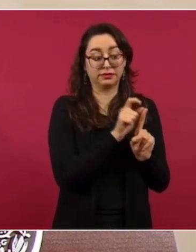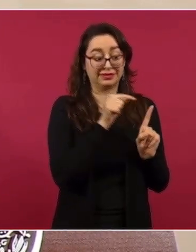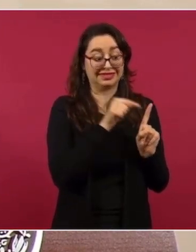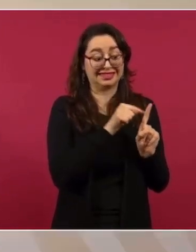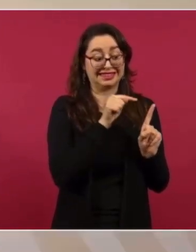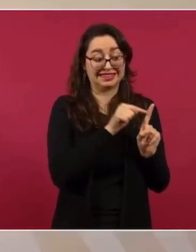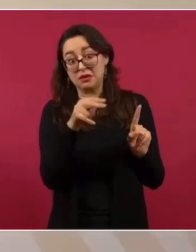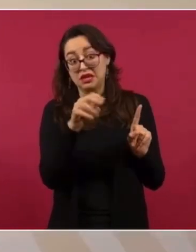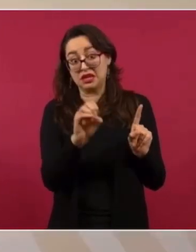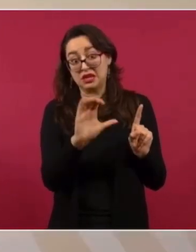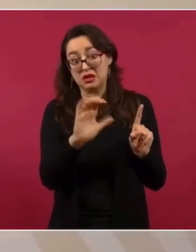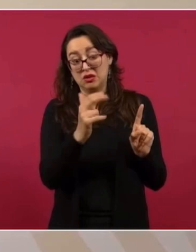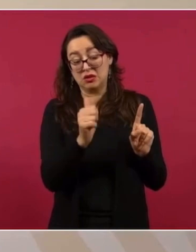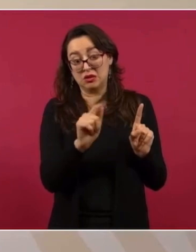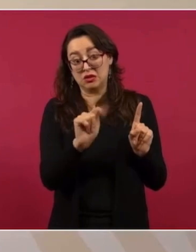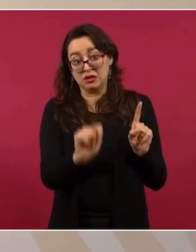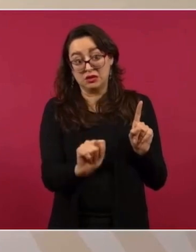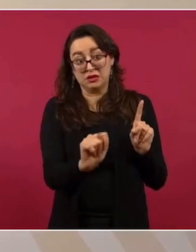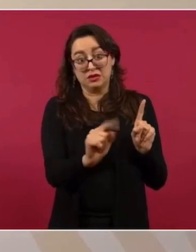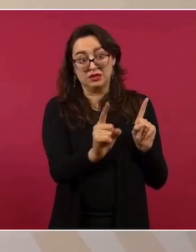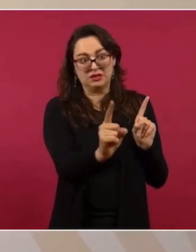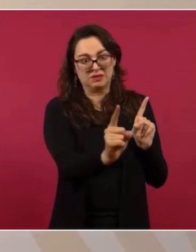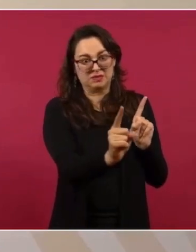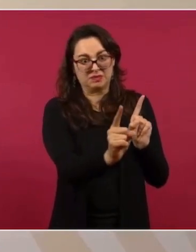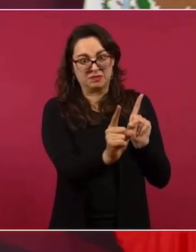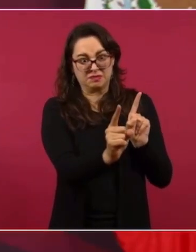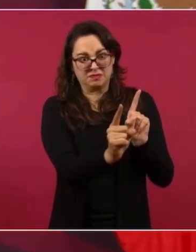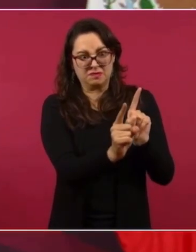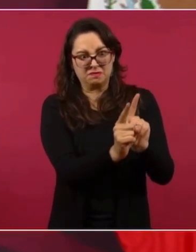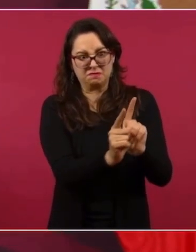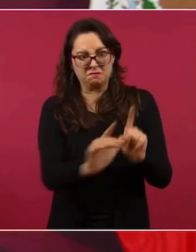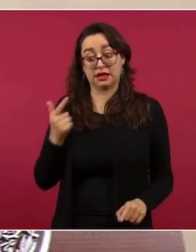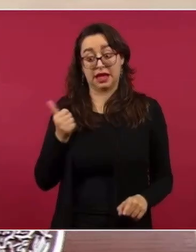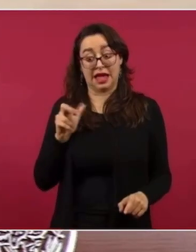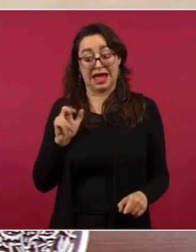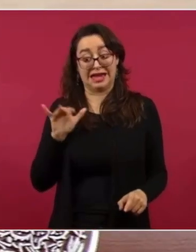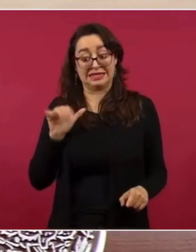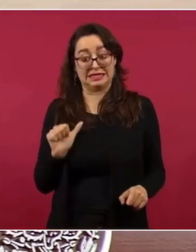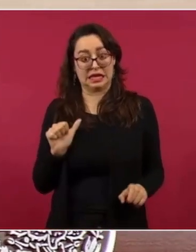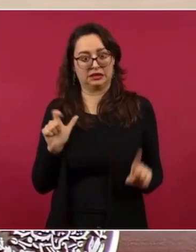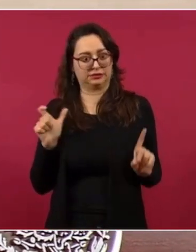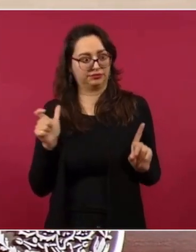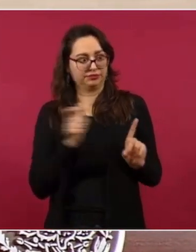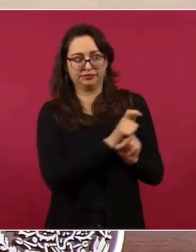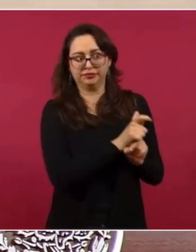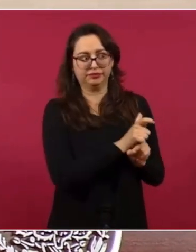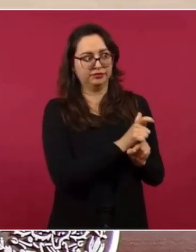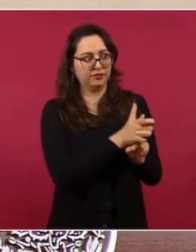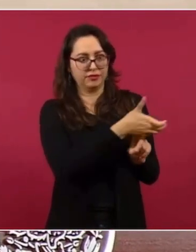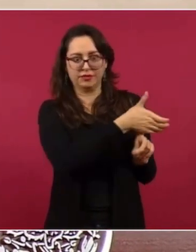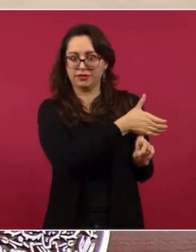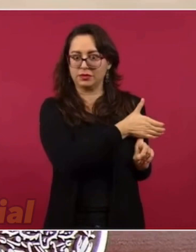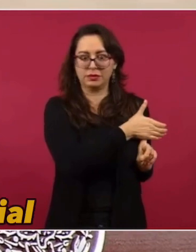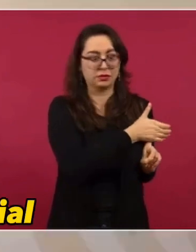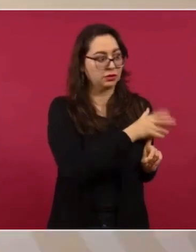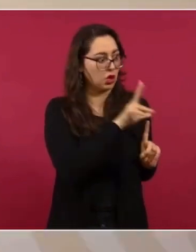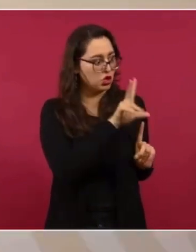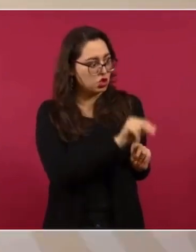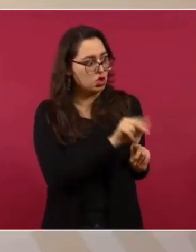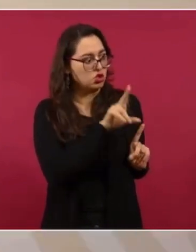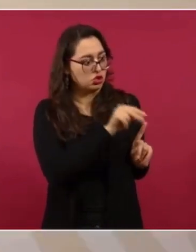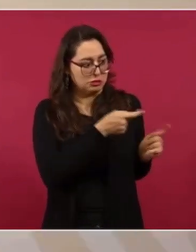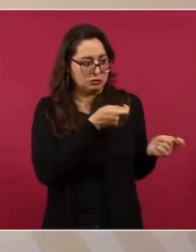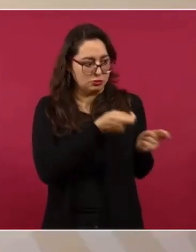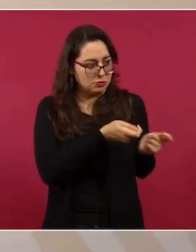estaba Pinochet y pegarle una cachetada. Porque Graham Greene era muy especial,